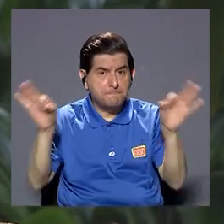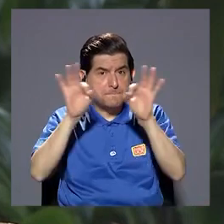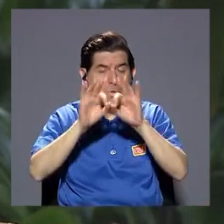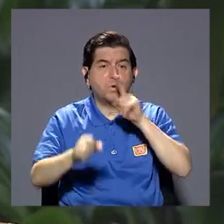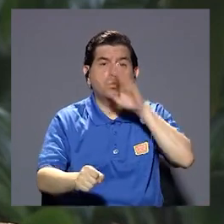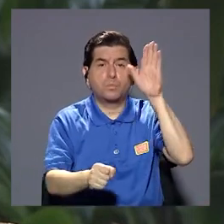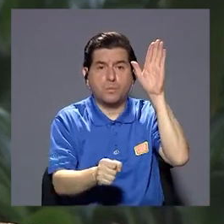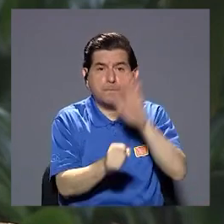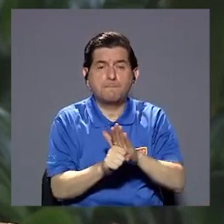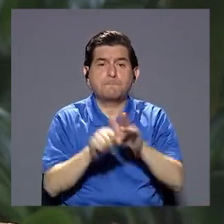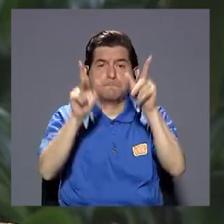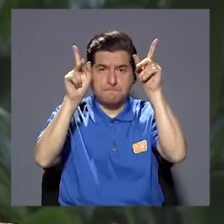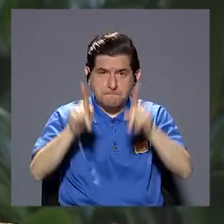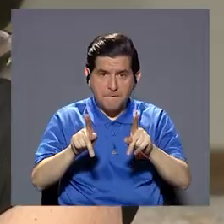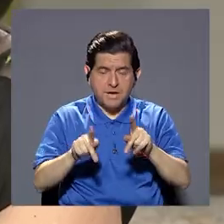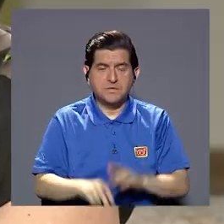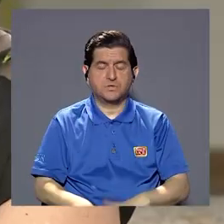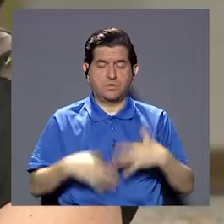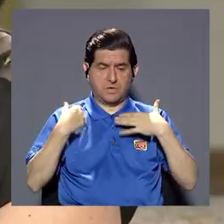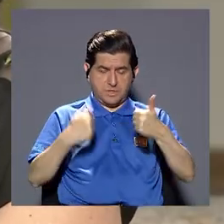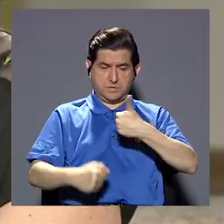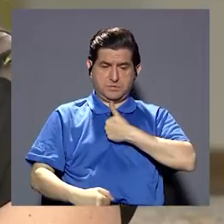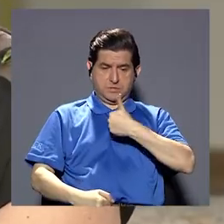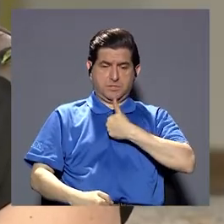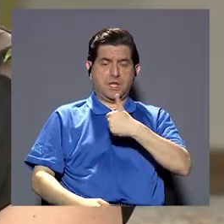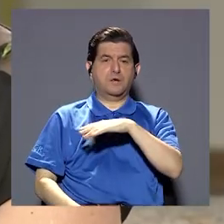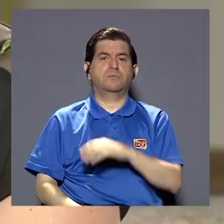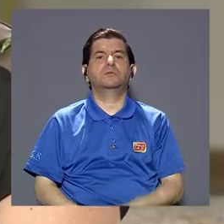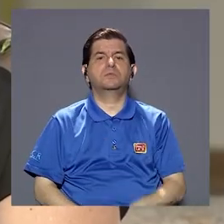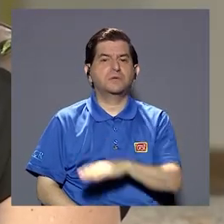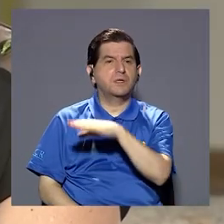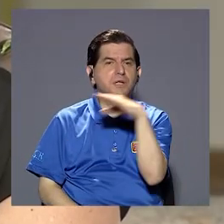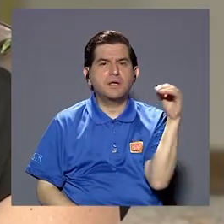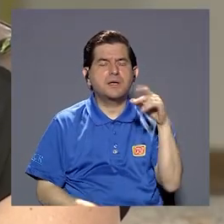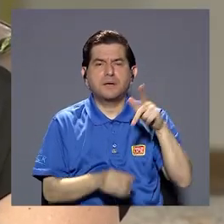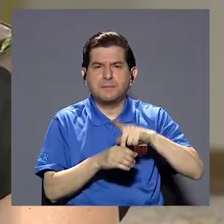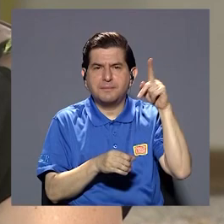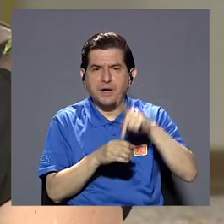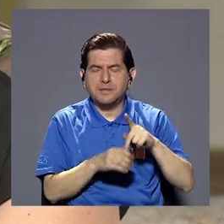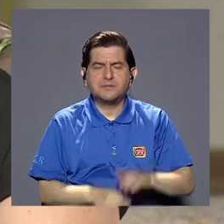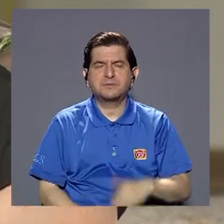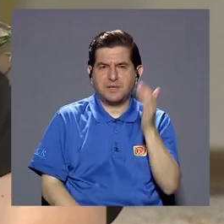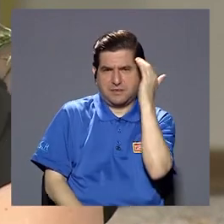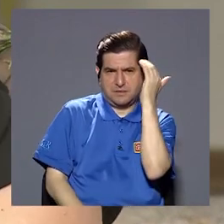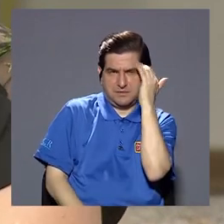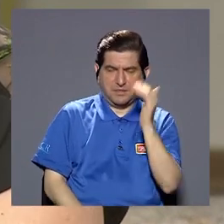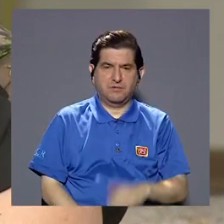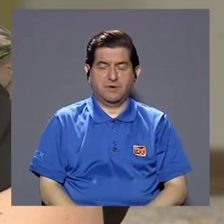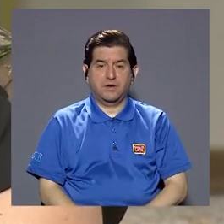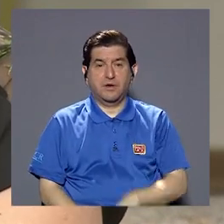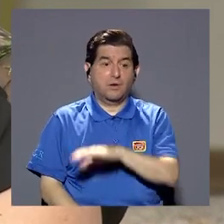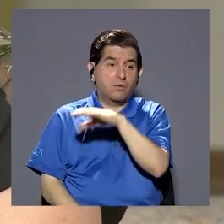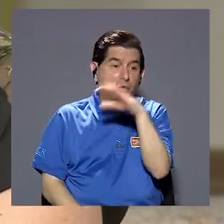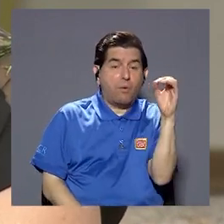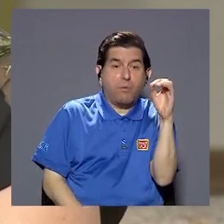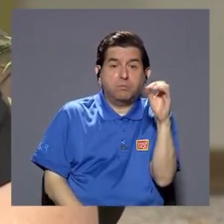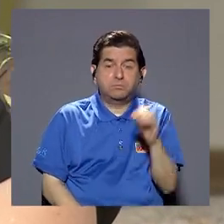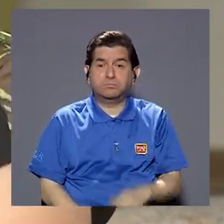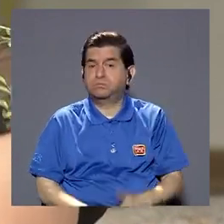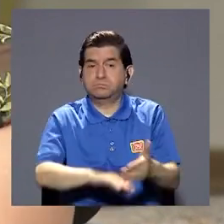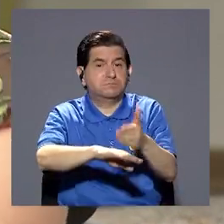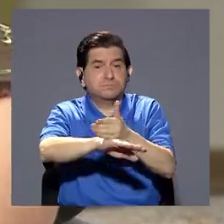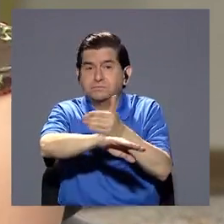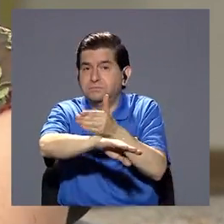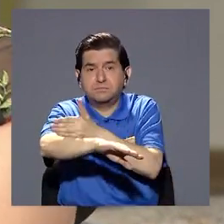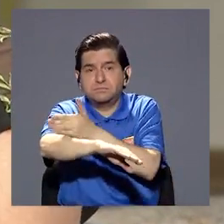y hablando de las personas estaba pensando también por ejemplo la importancia del compromiso de las personas también